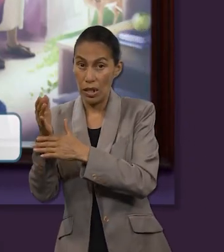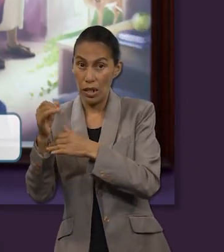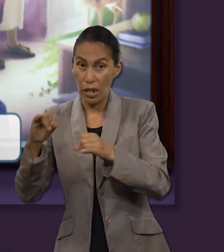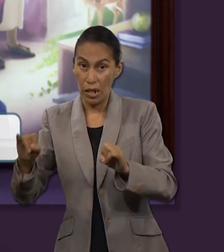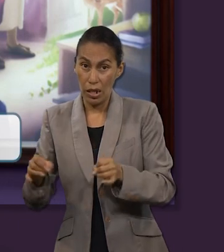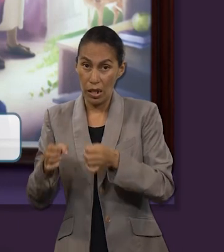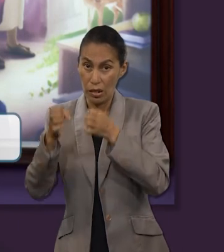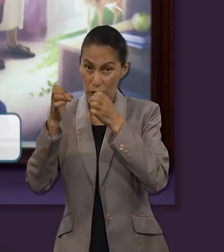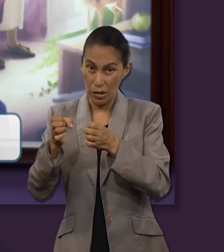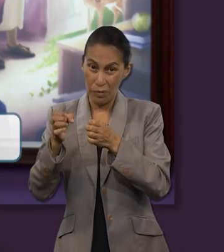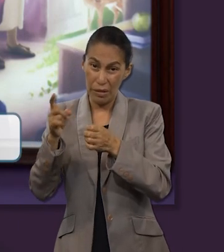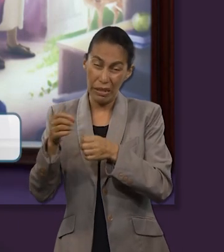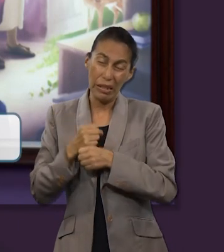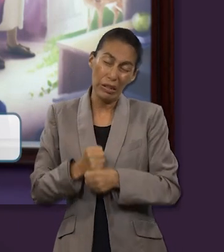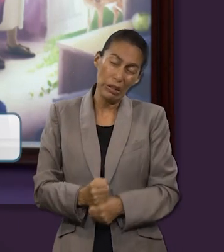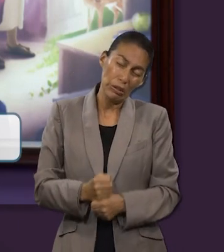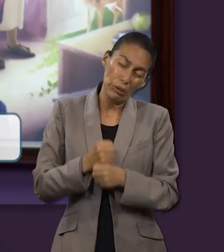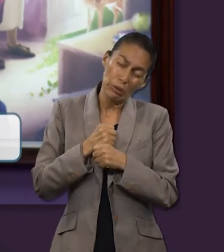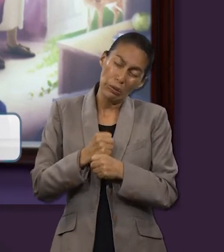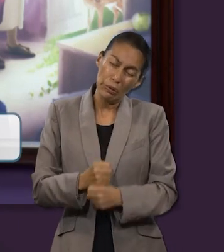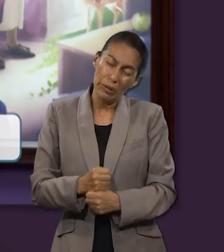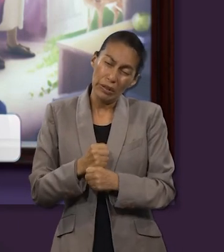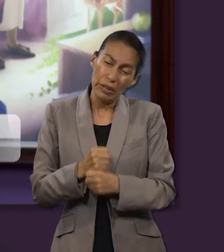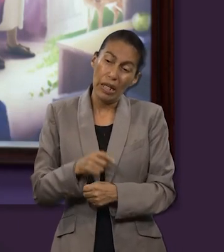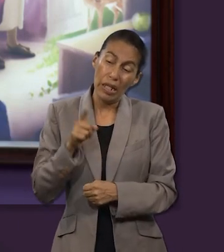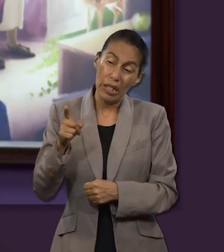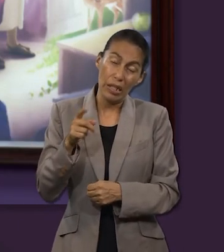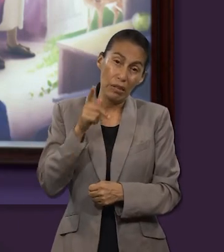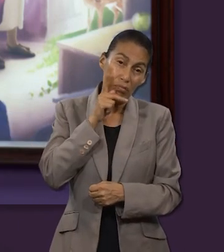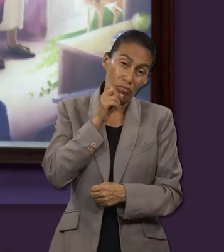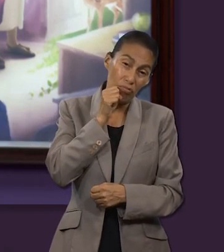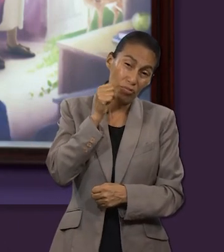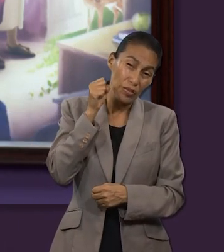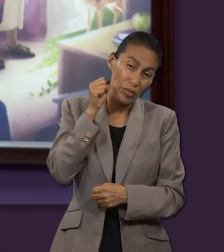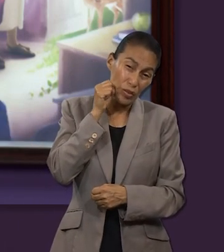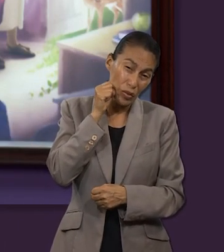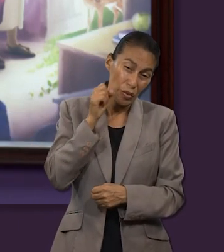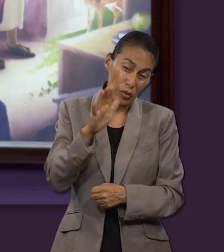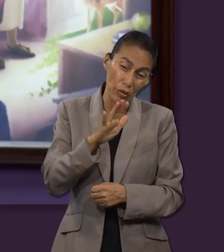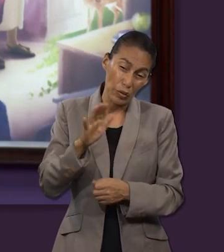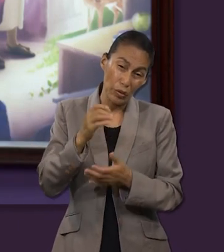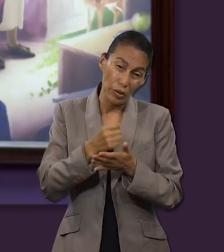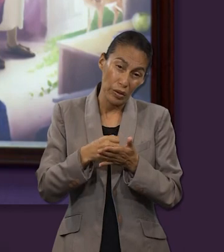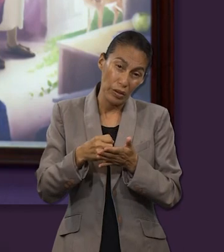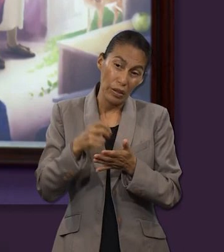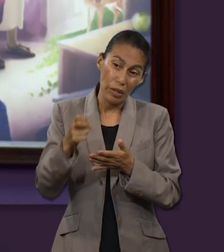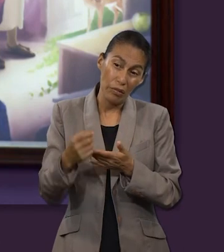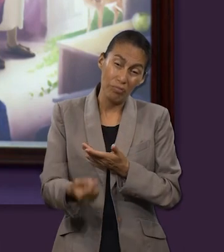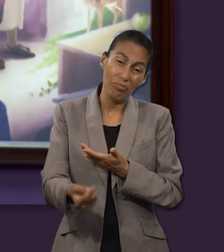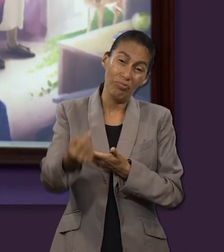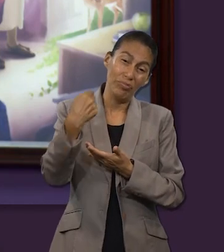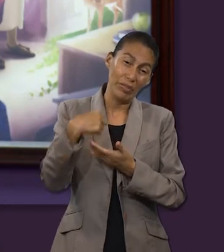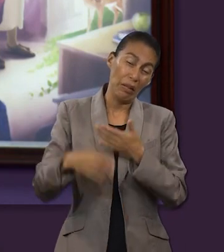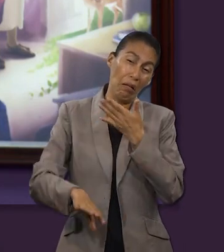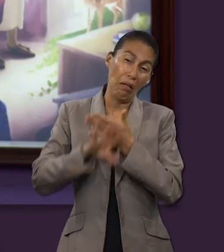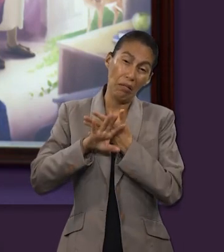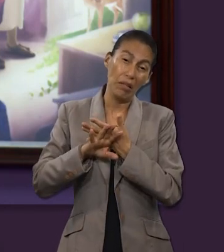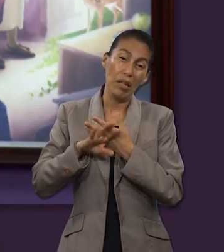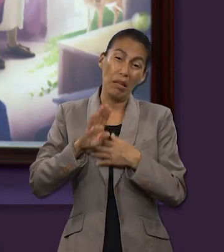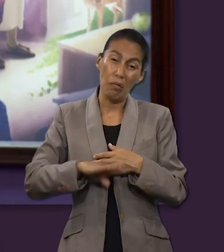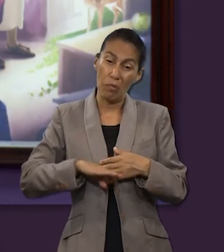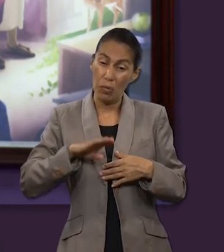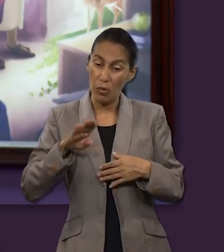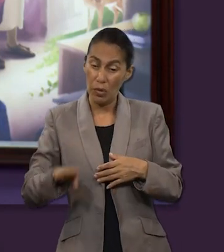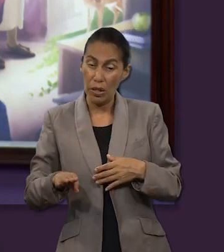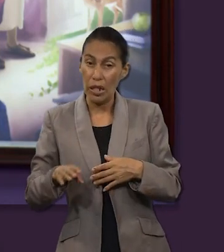Jerusalén y padecer mucho a manos de los ancianos, de los principales sacerdotes y de los escribas, y ser muerto y